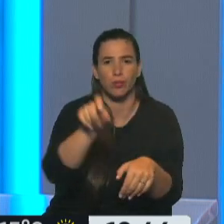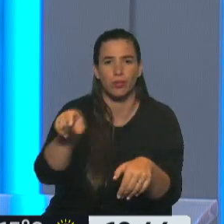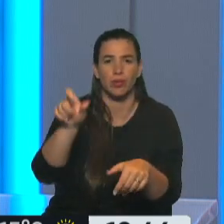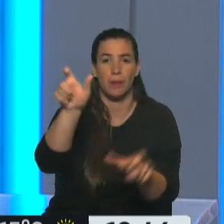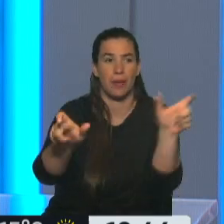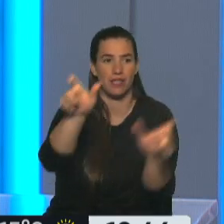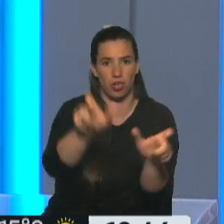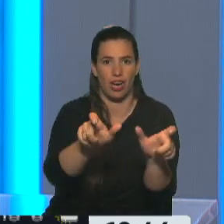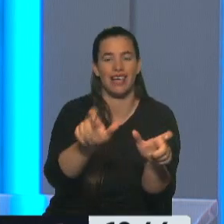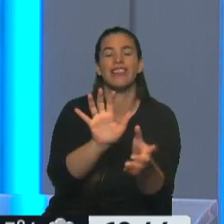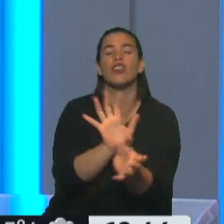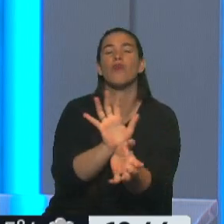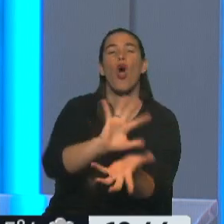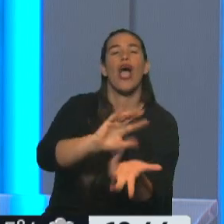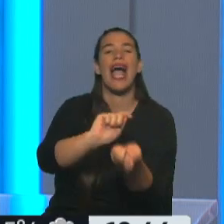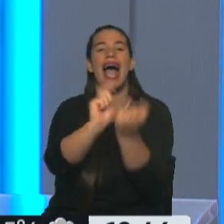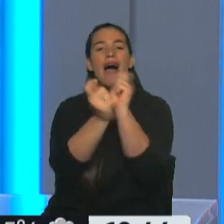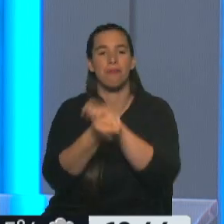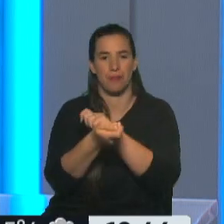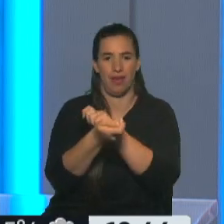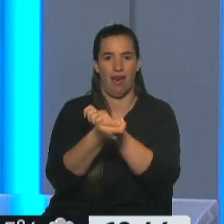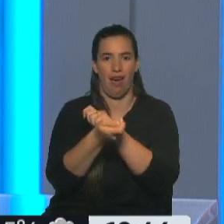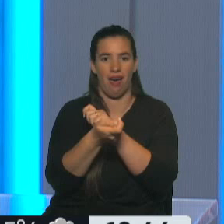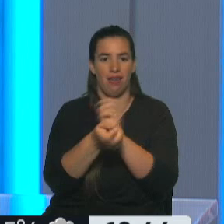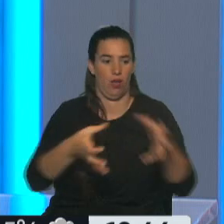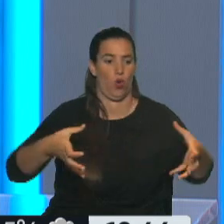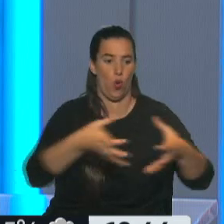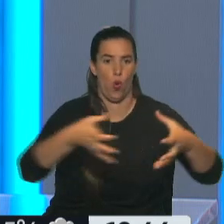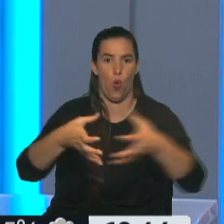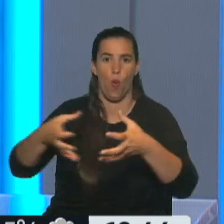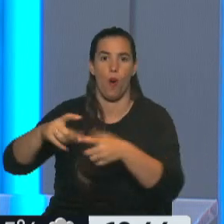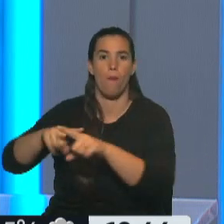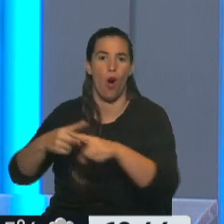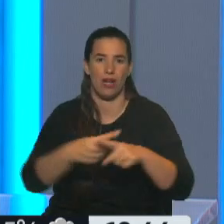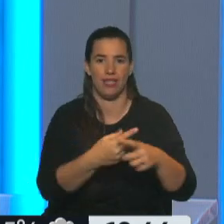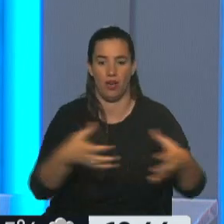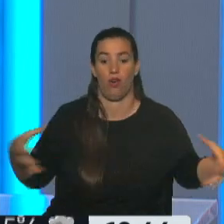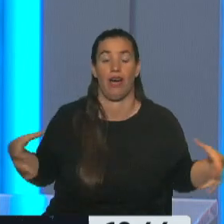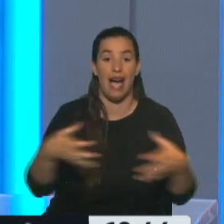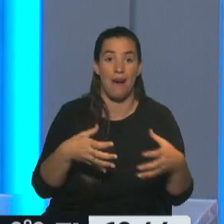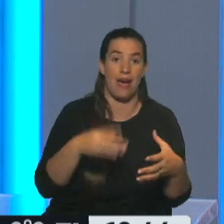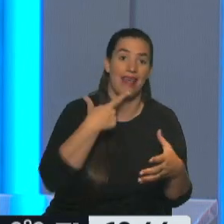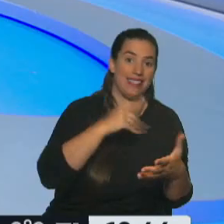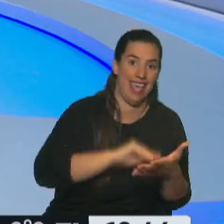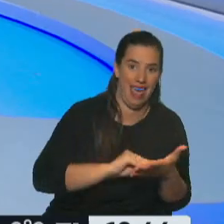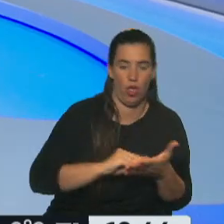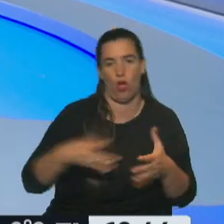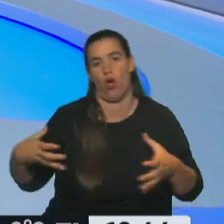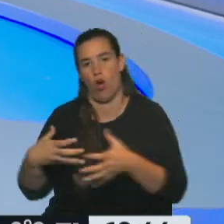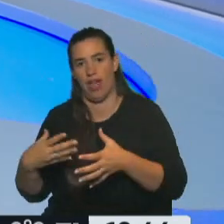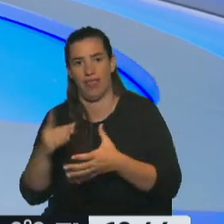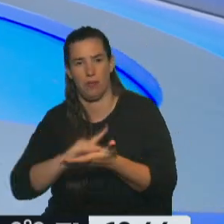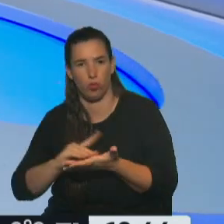compuesta los distintos bloques ahora en la Cámara de Senadores y en la Cámara de Diputados. sea, se dan cuenta la